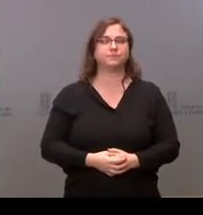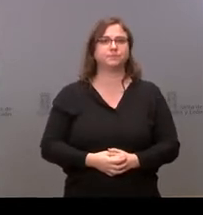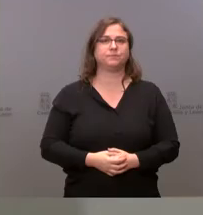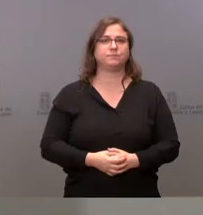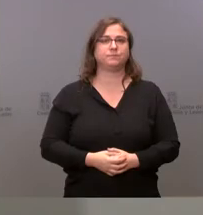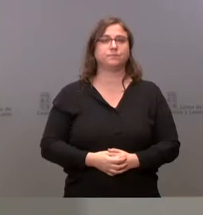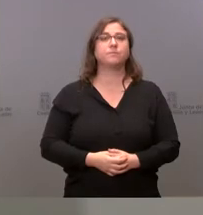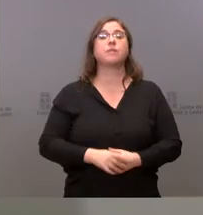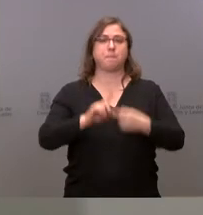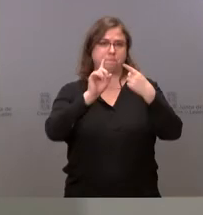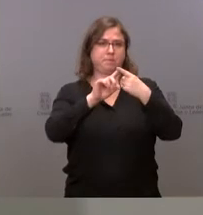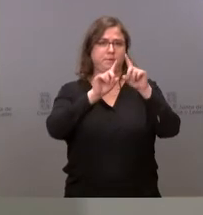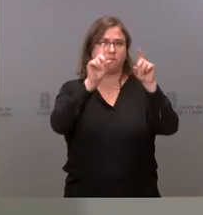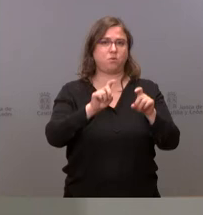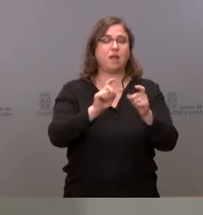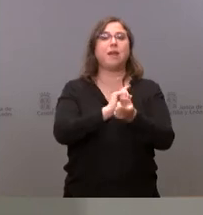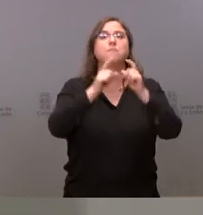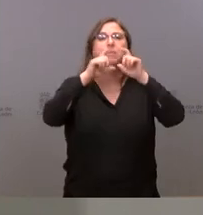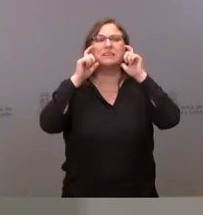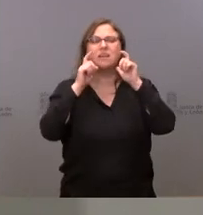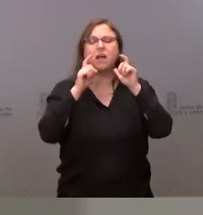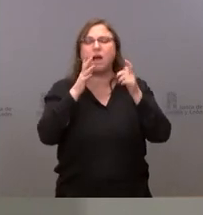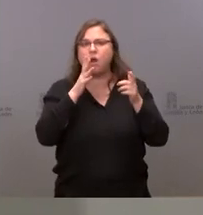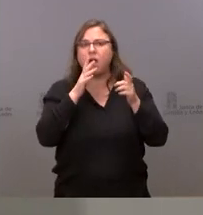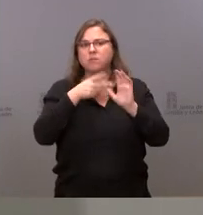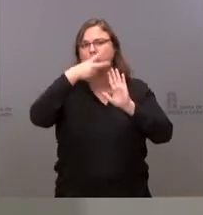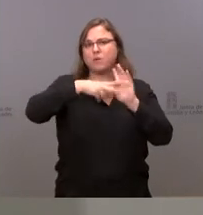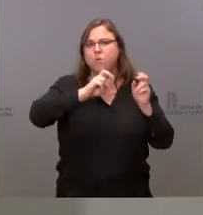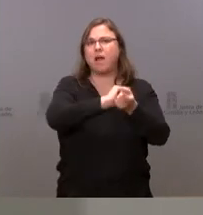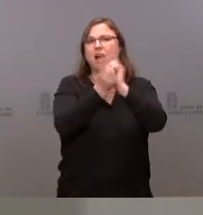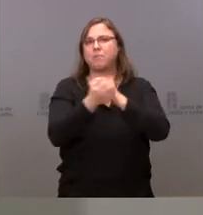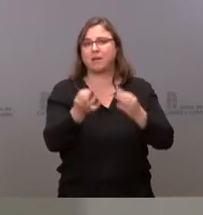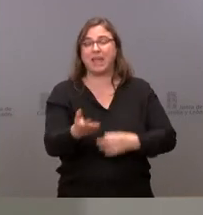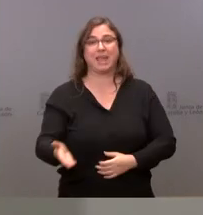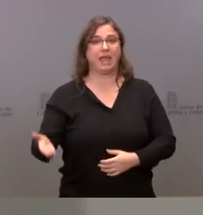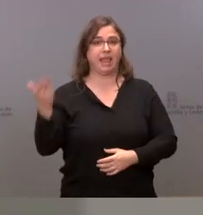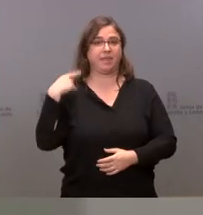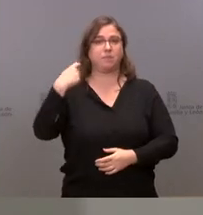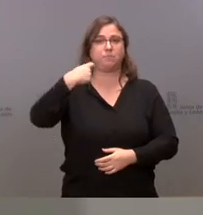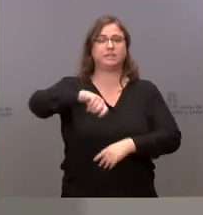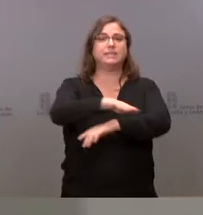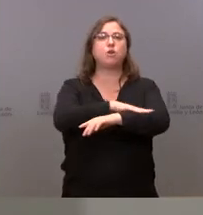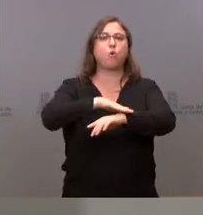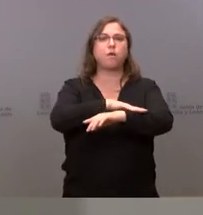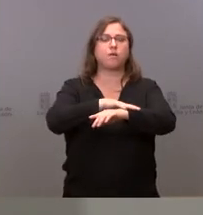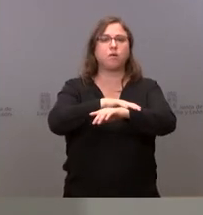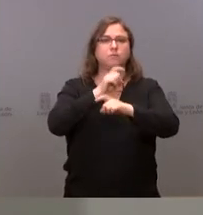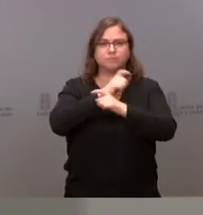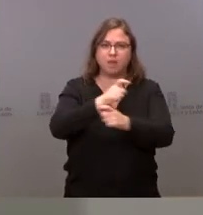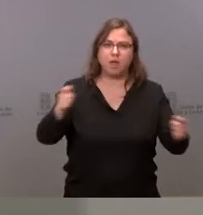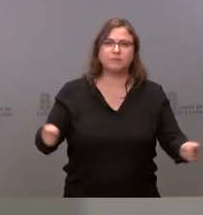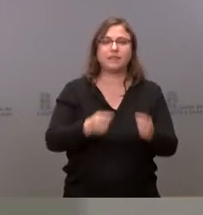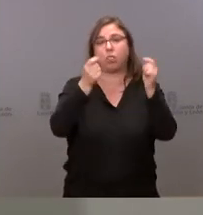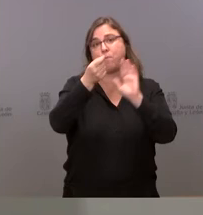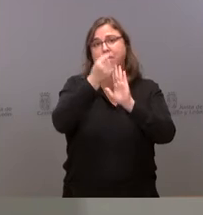la primera cuestión que cambian las mascarillas pues ayer anunció el presidente del gobierno esta medida